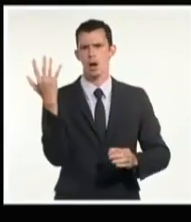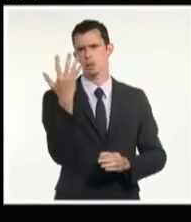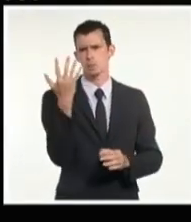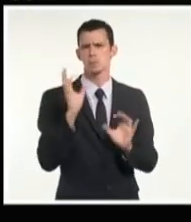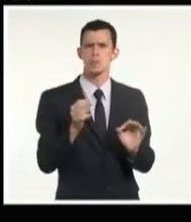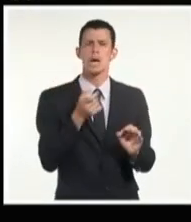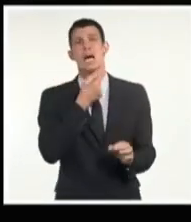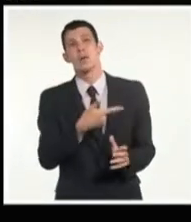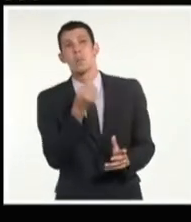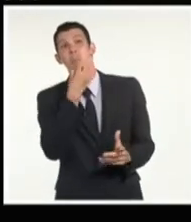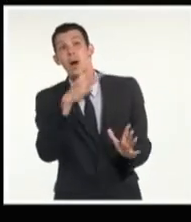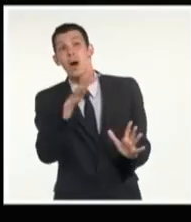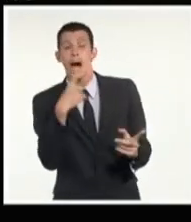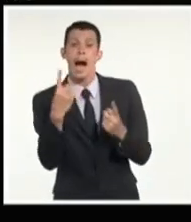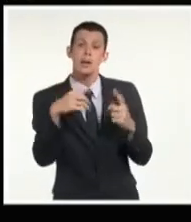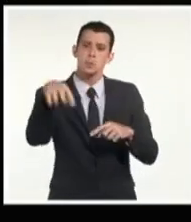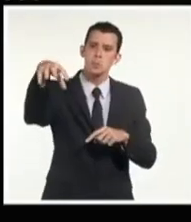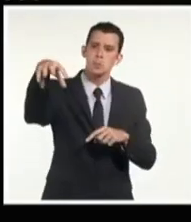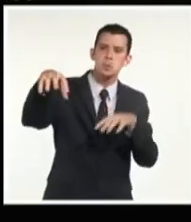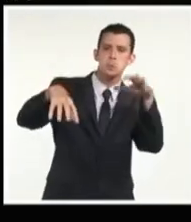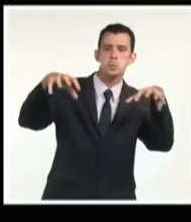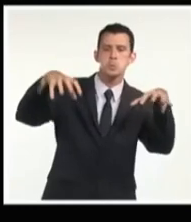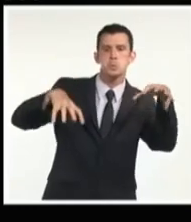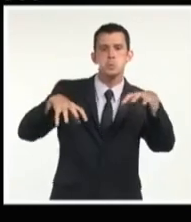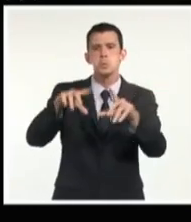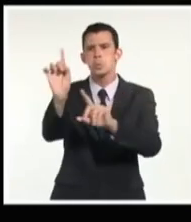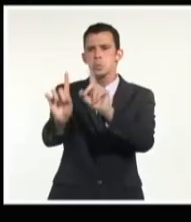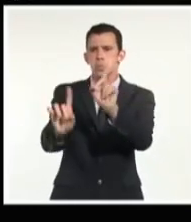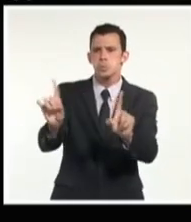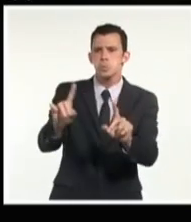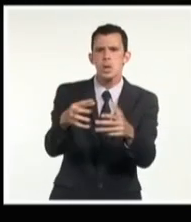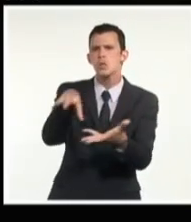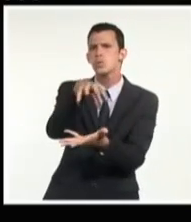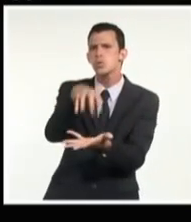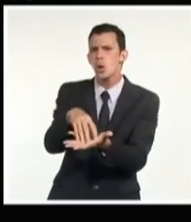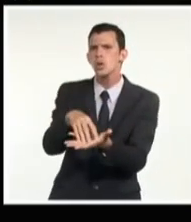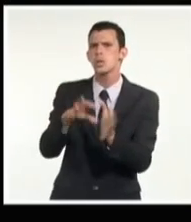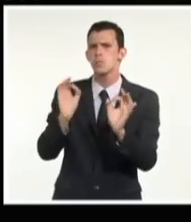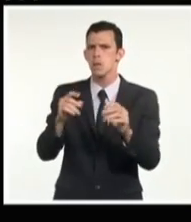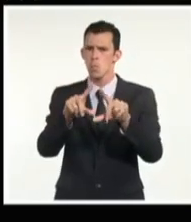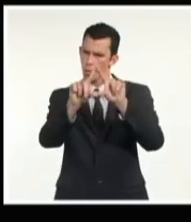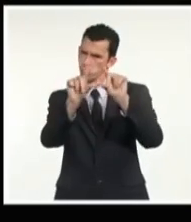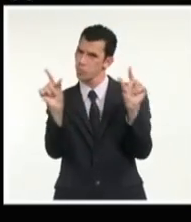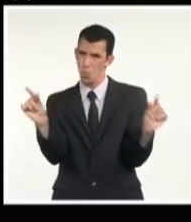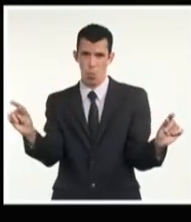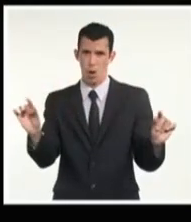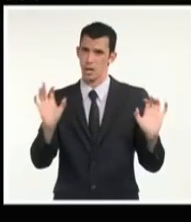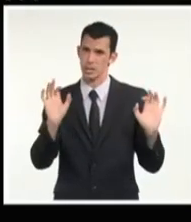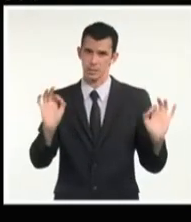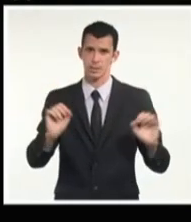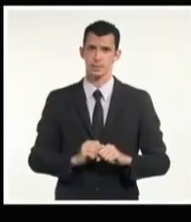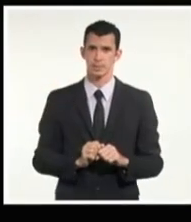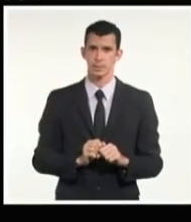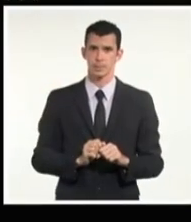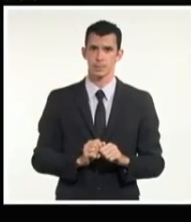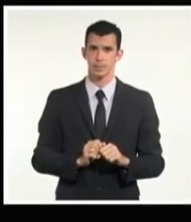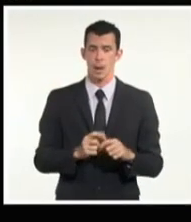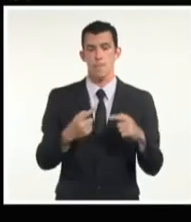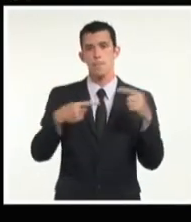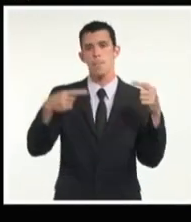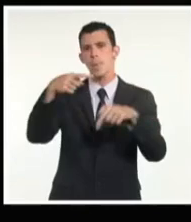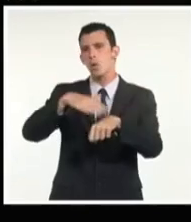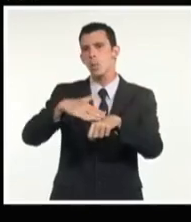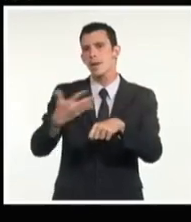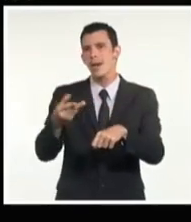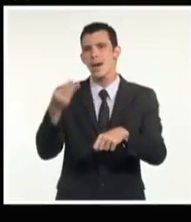chubascos, lluvias y tormentas eléctricas se pronostican para los próximos tres días debido al paso de una onda tropical activa y